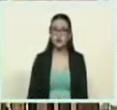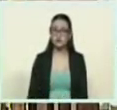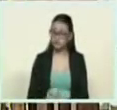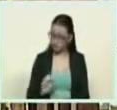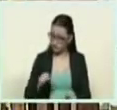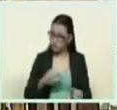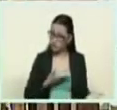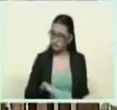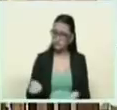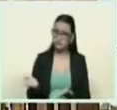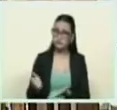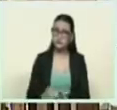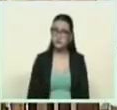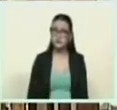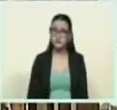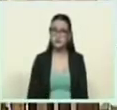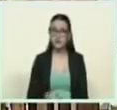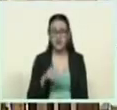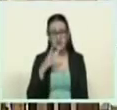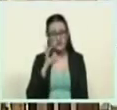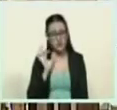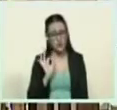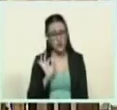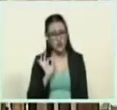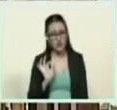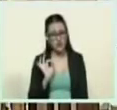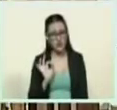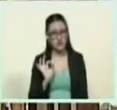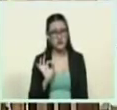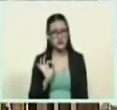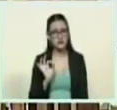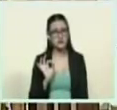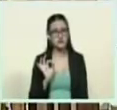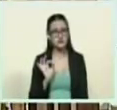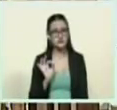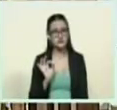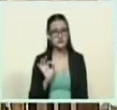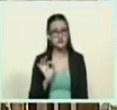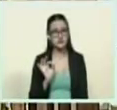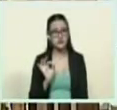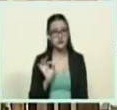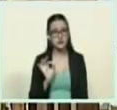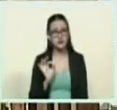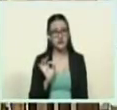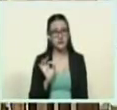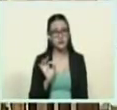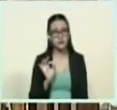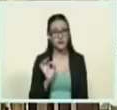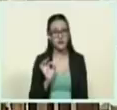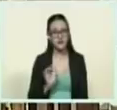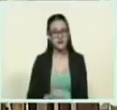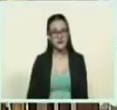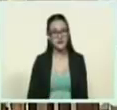bienvenida. Hay que cuidarse del hipercriticismo. Hay que cuidarse de